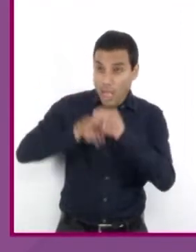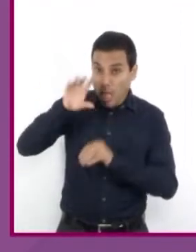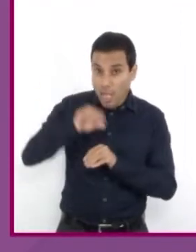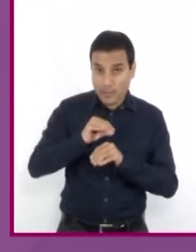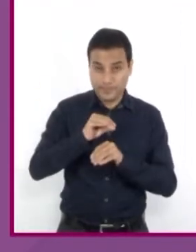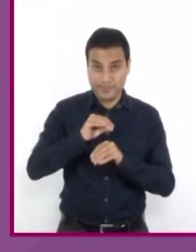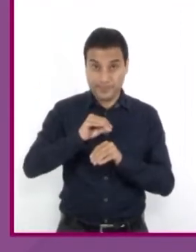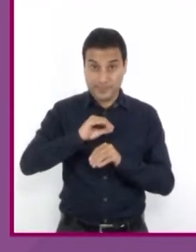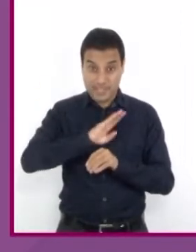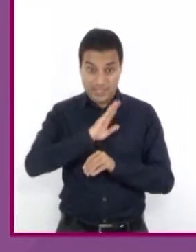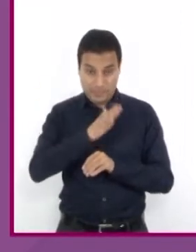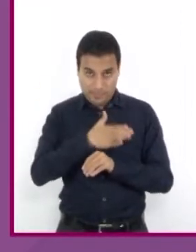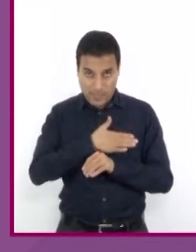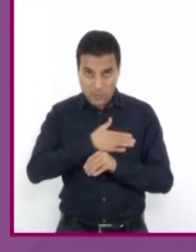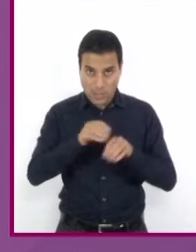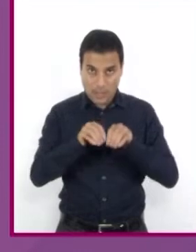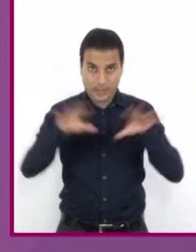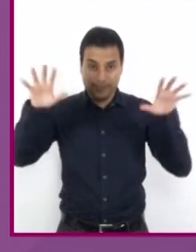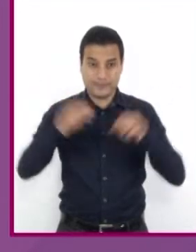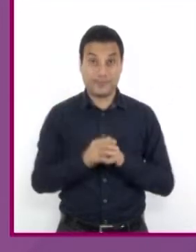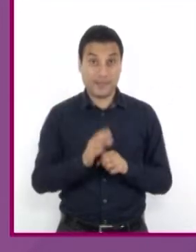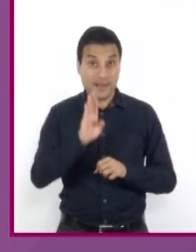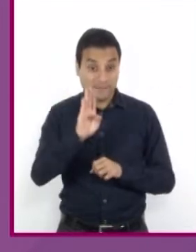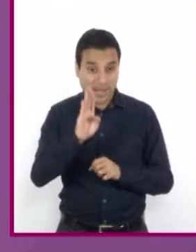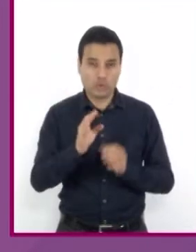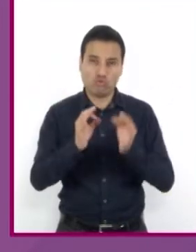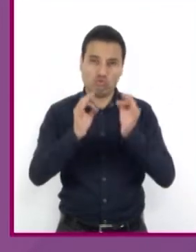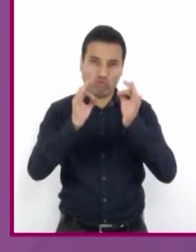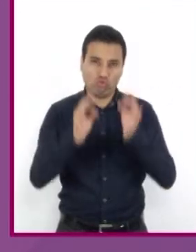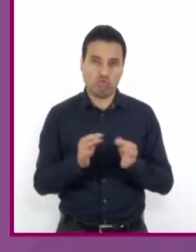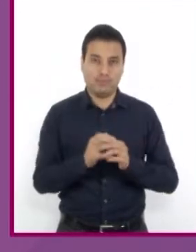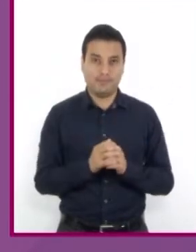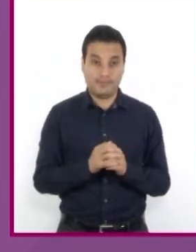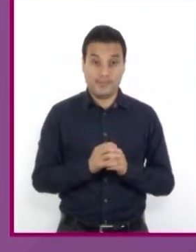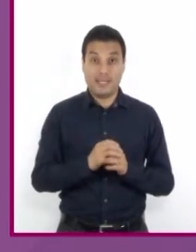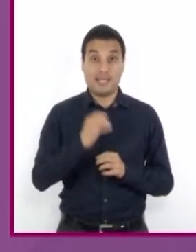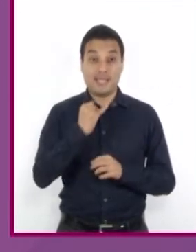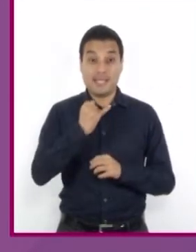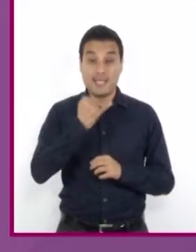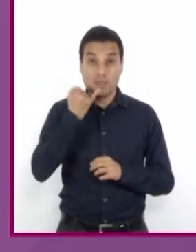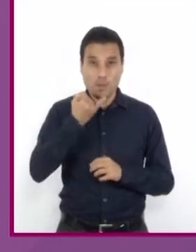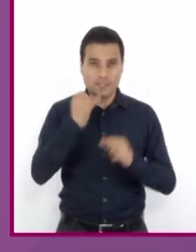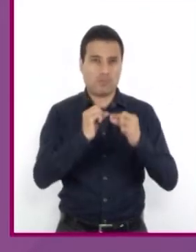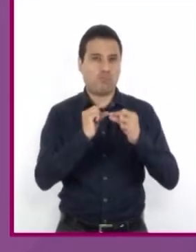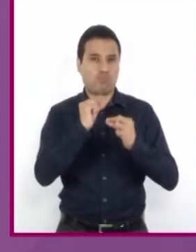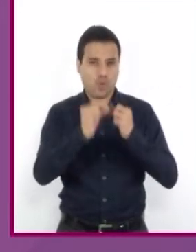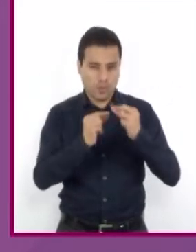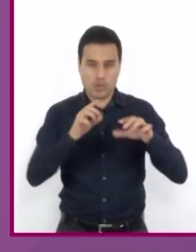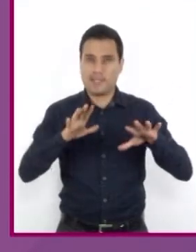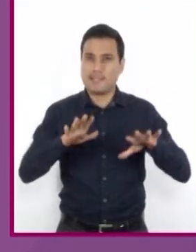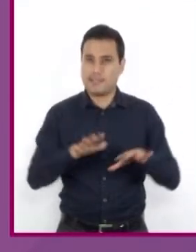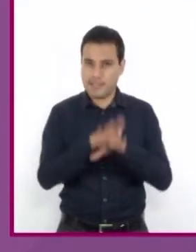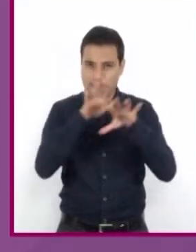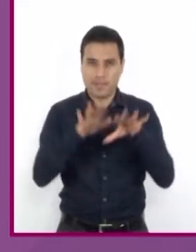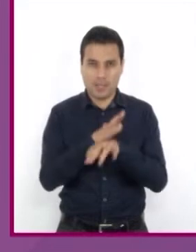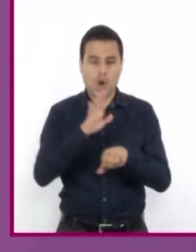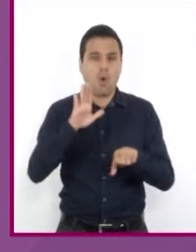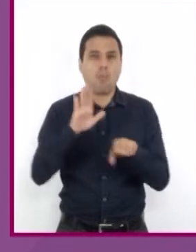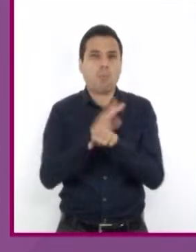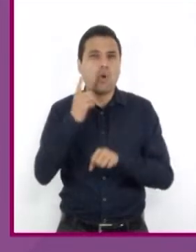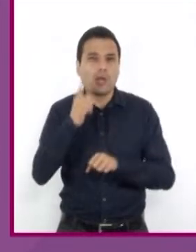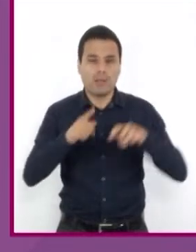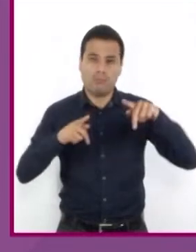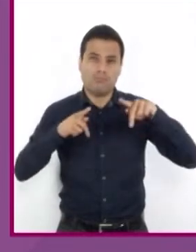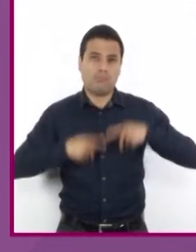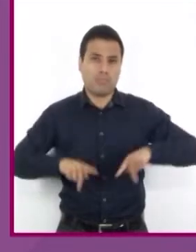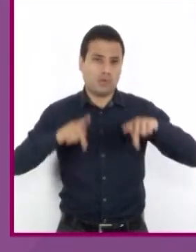Si eligieron la opción B, están en lo correcto. Las lenguas van modificándose con el tiempo porque las necesidades de comunicación también van